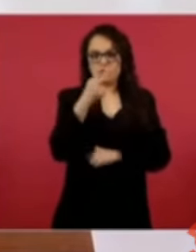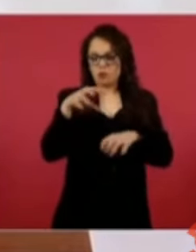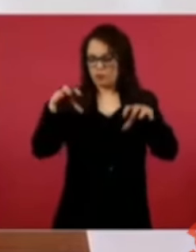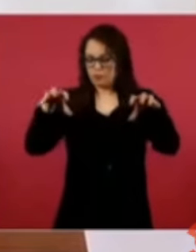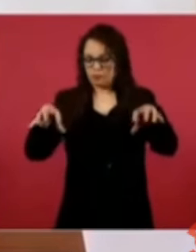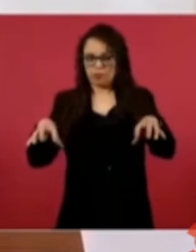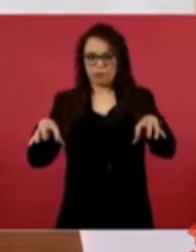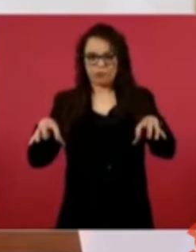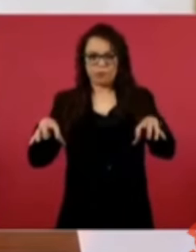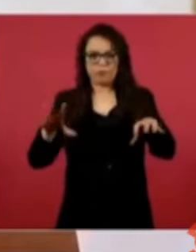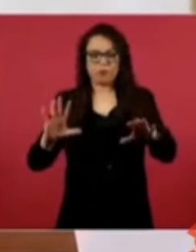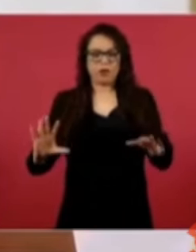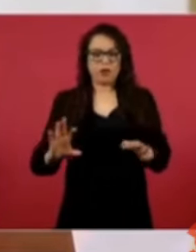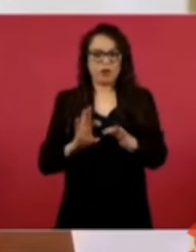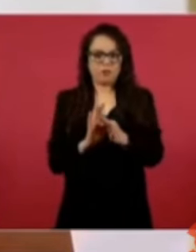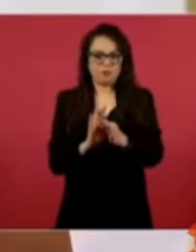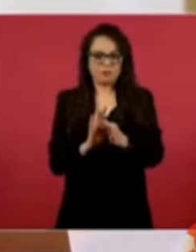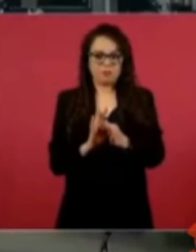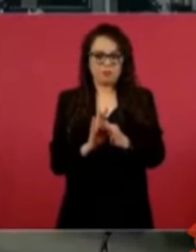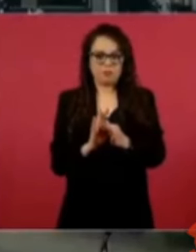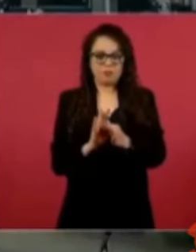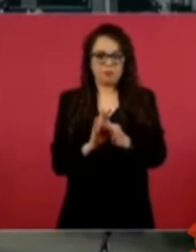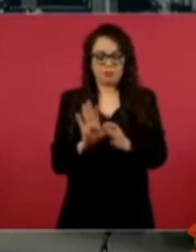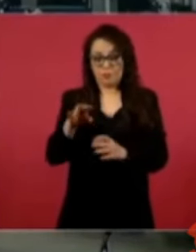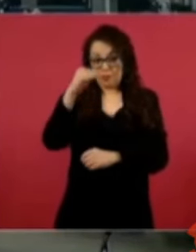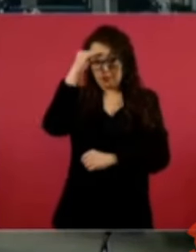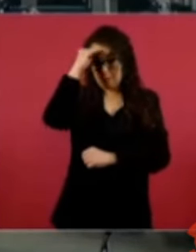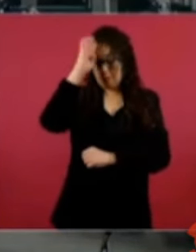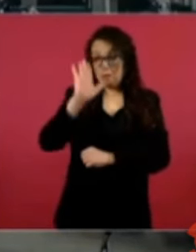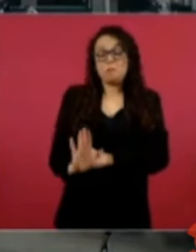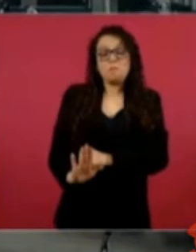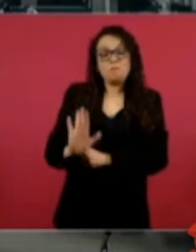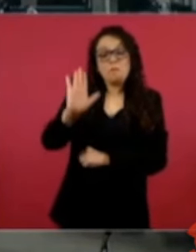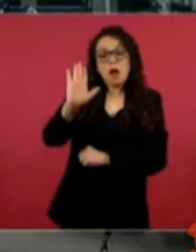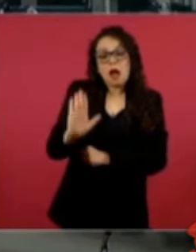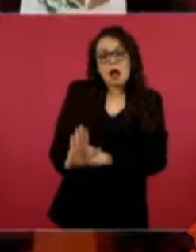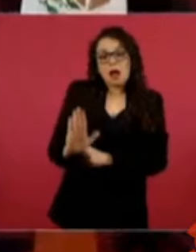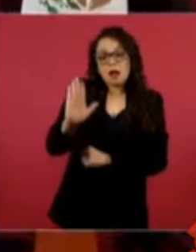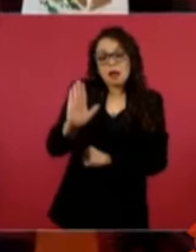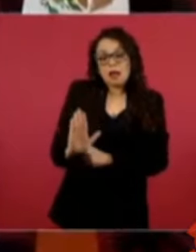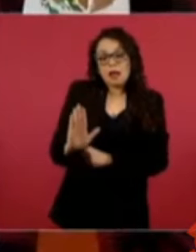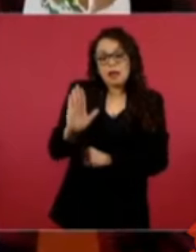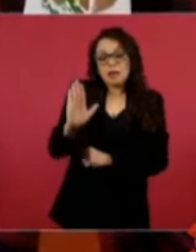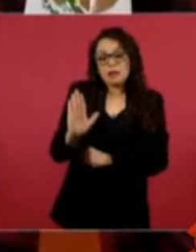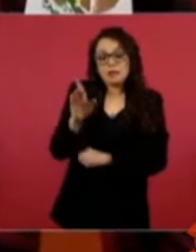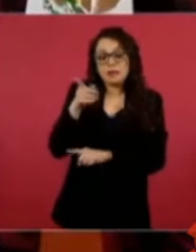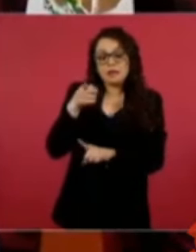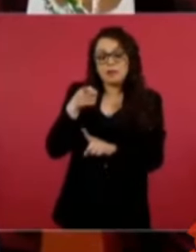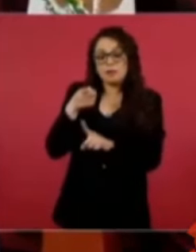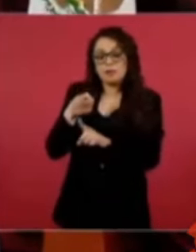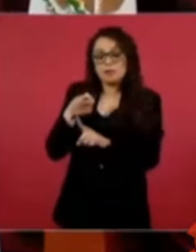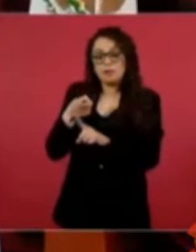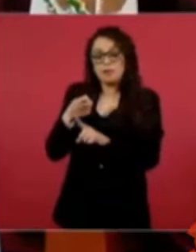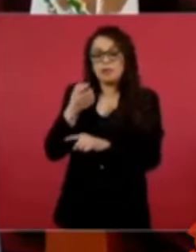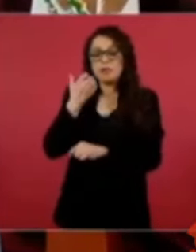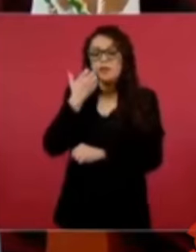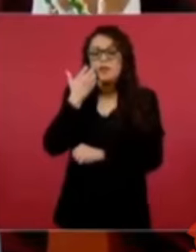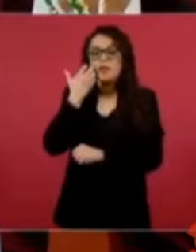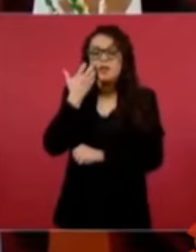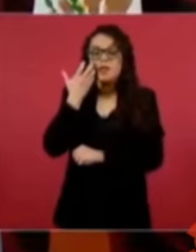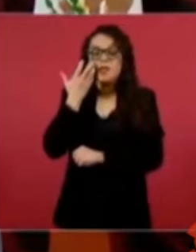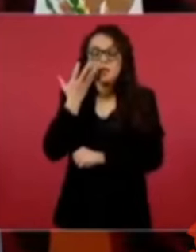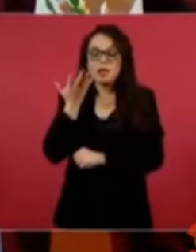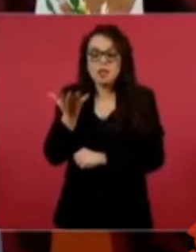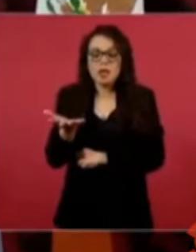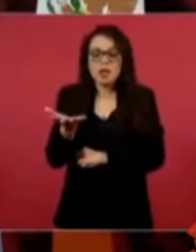posible que uno de ellos esté tratando de recuperar su presencia